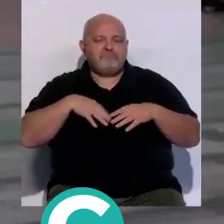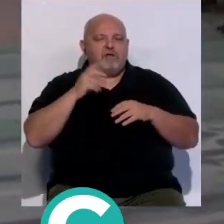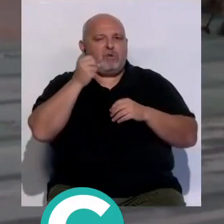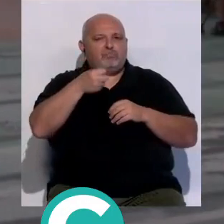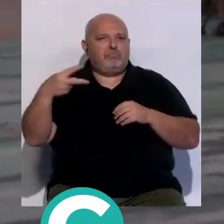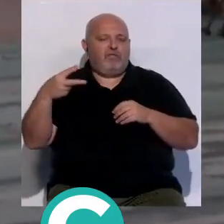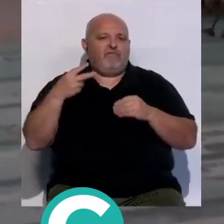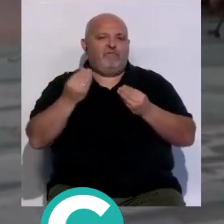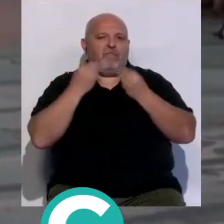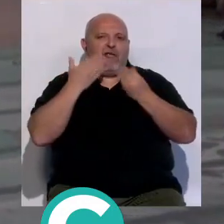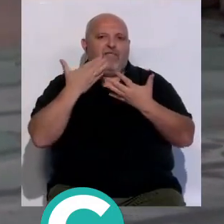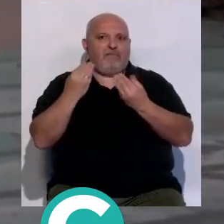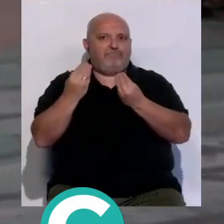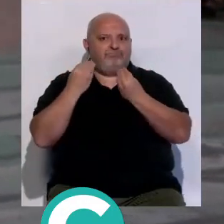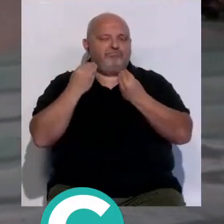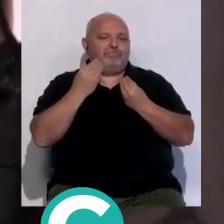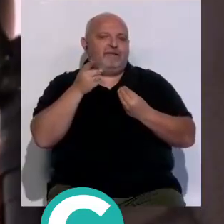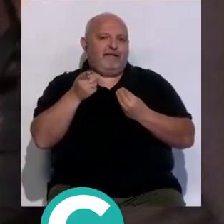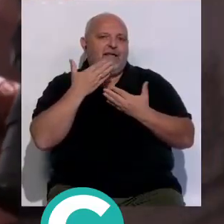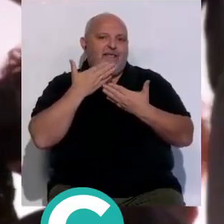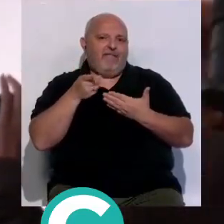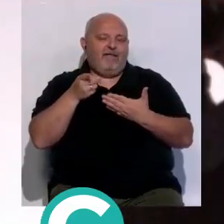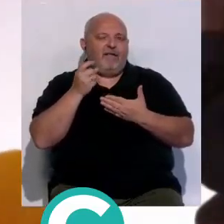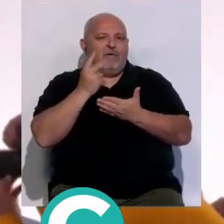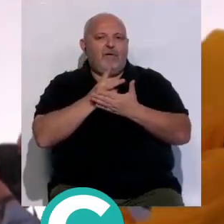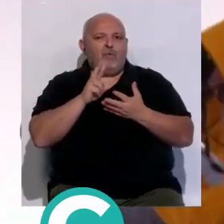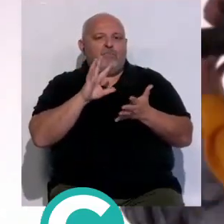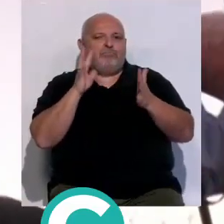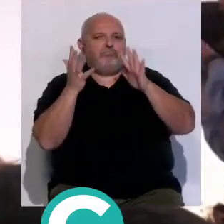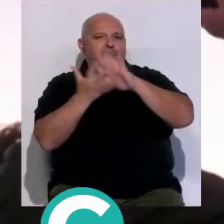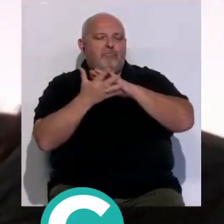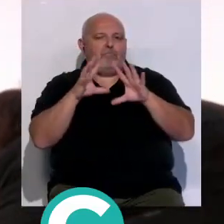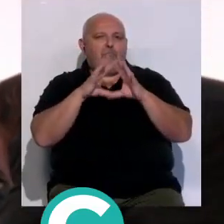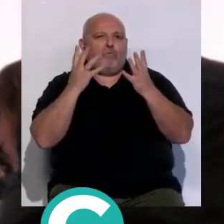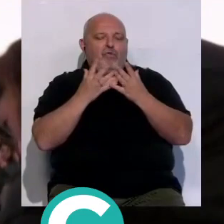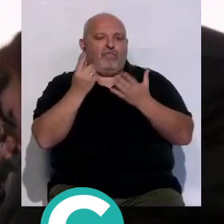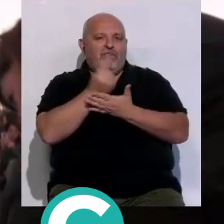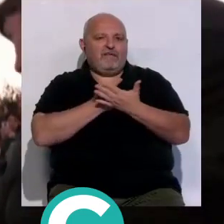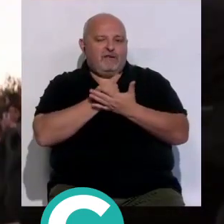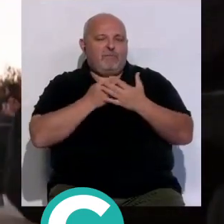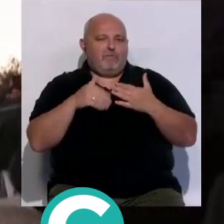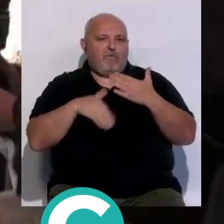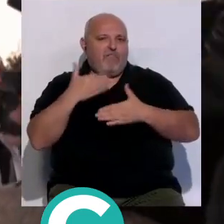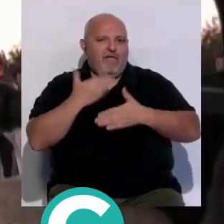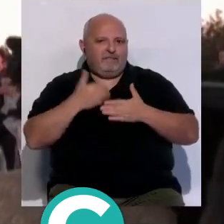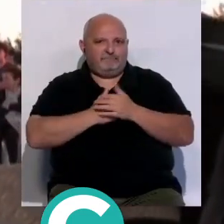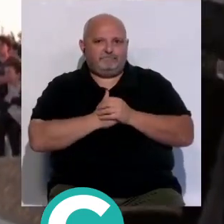el resultado de la formación recibida y también la apuesta de una nueva generación en el mundo del diseño de la moda